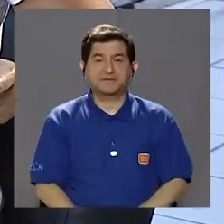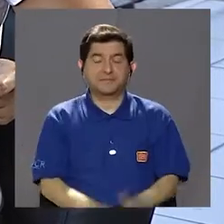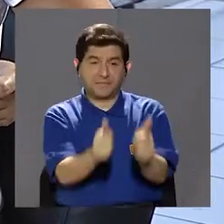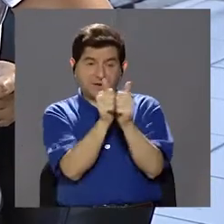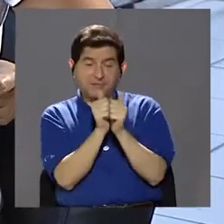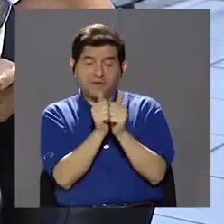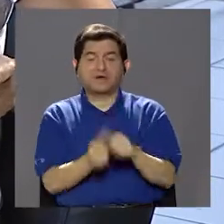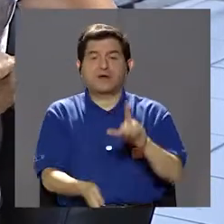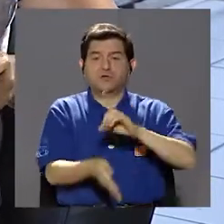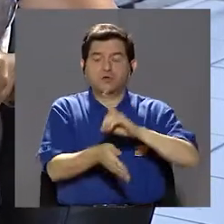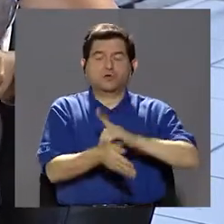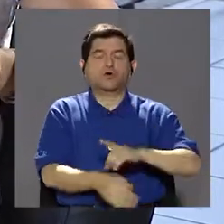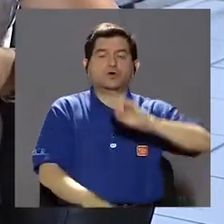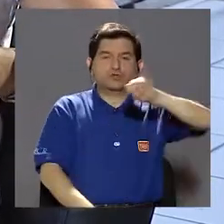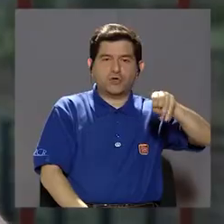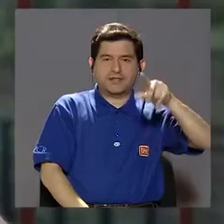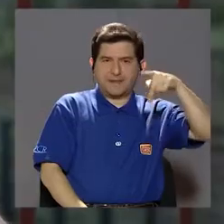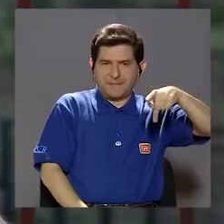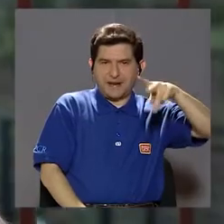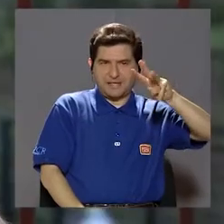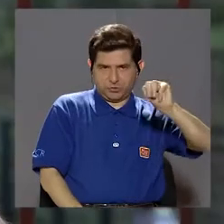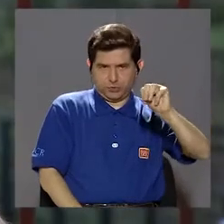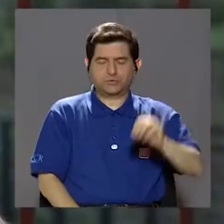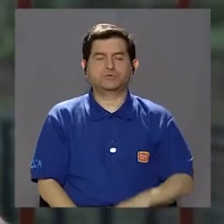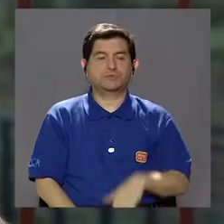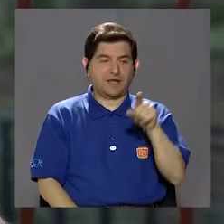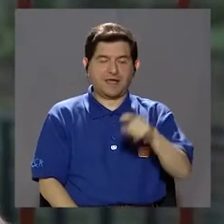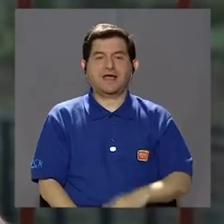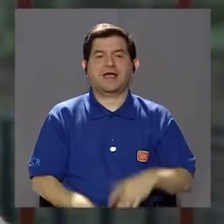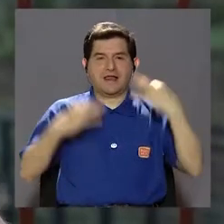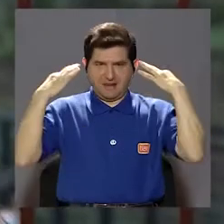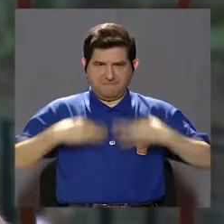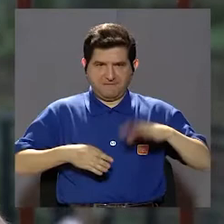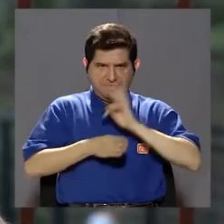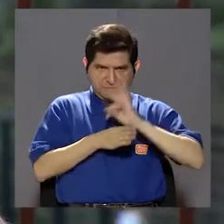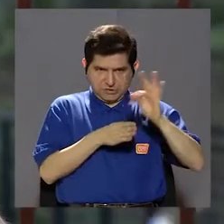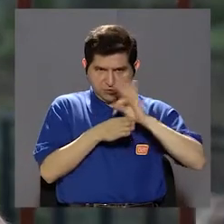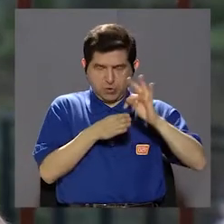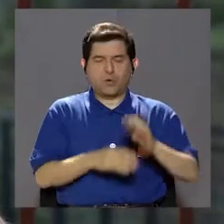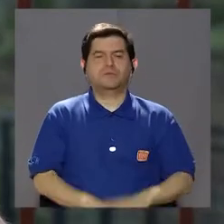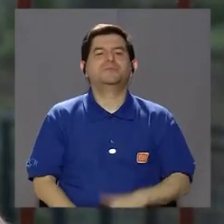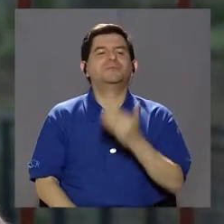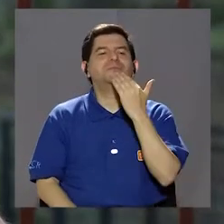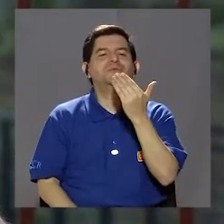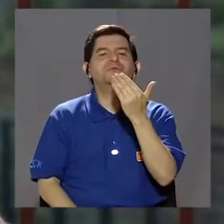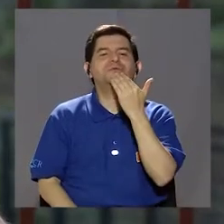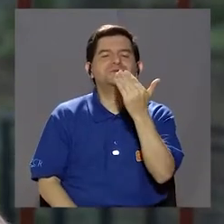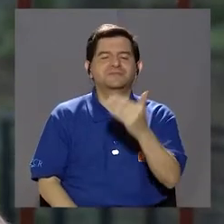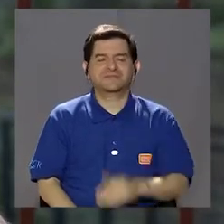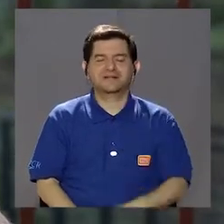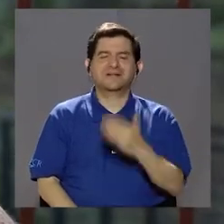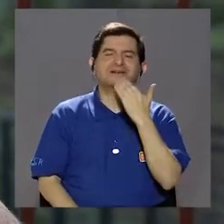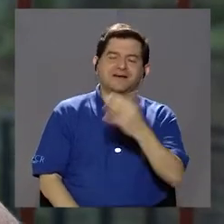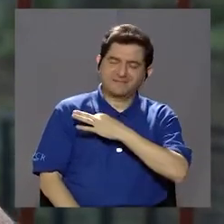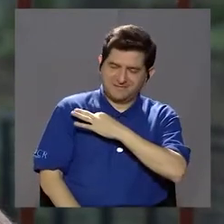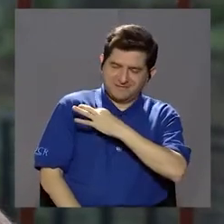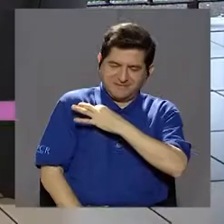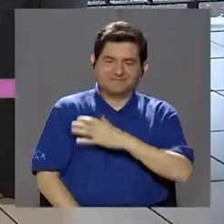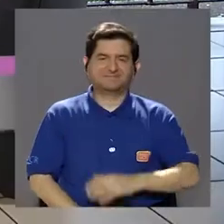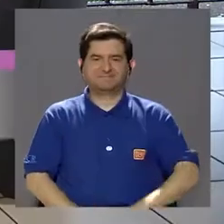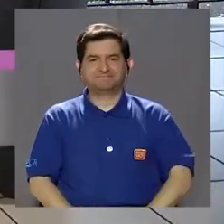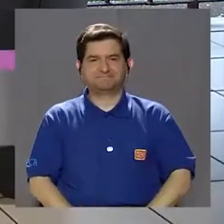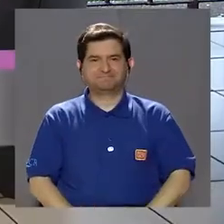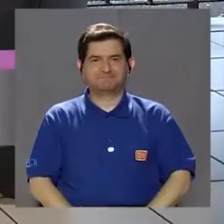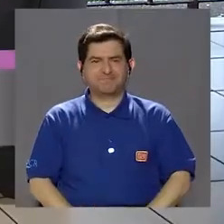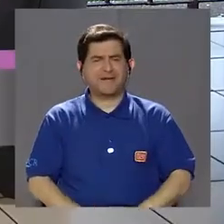respecto. Para ello nos acompaña el doctor Jonathan Palacios Morales, él es fisioterapeuta. Gracias, doctor, por Gracias por la invitación.